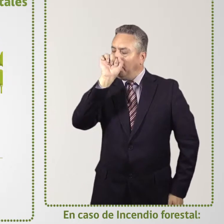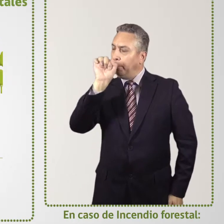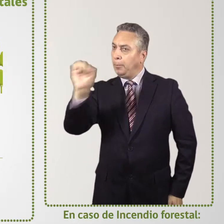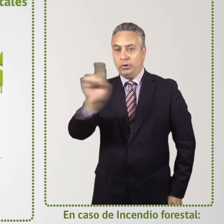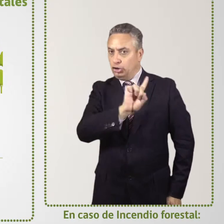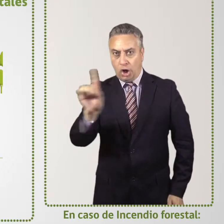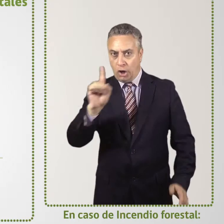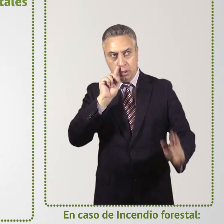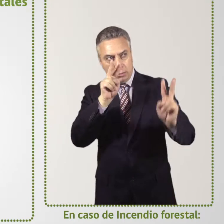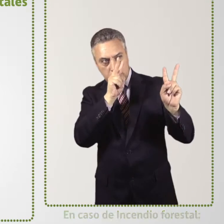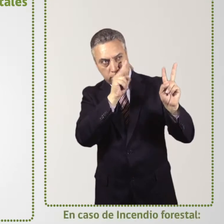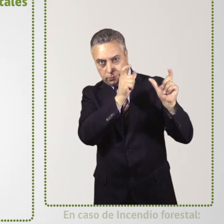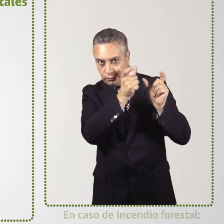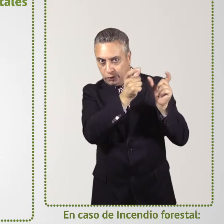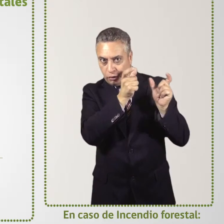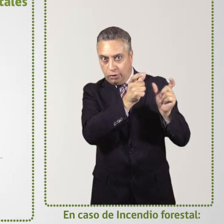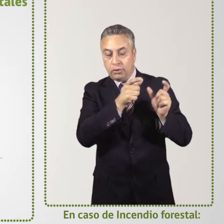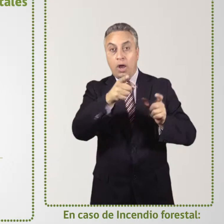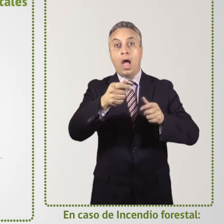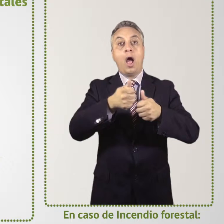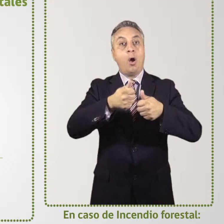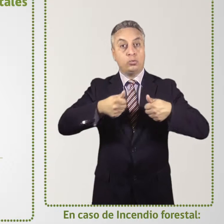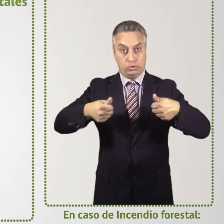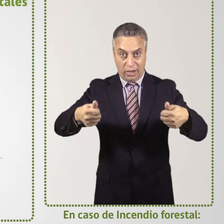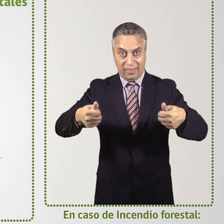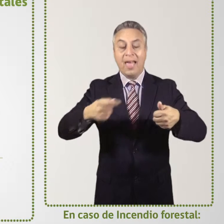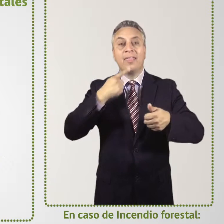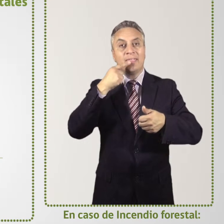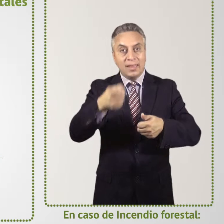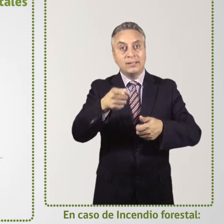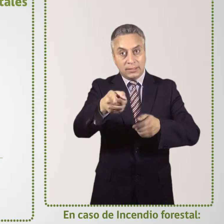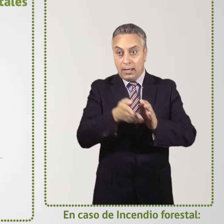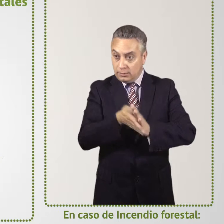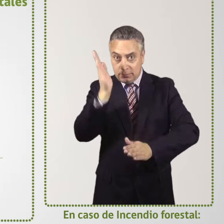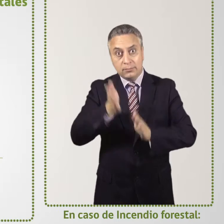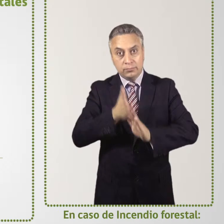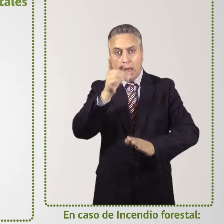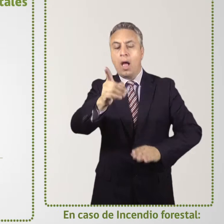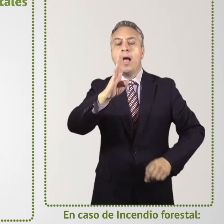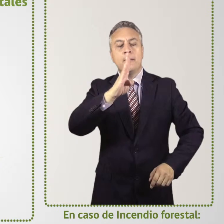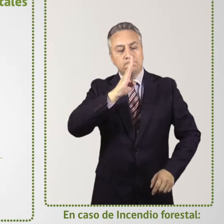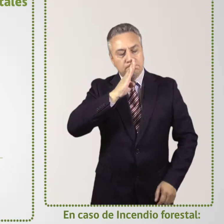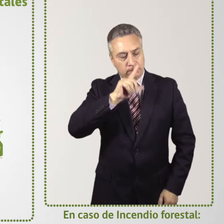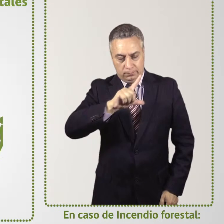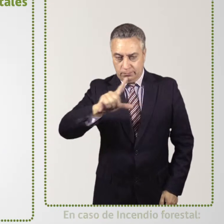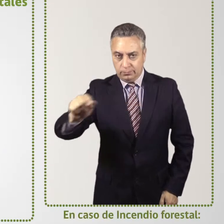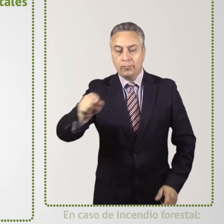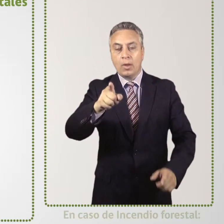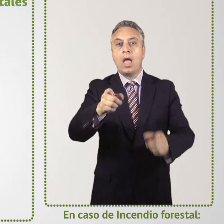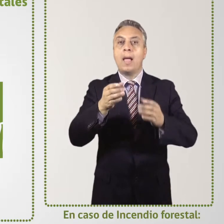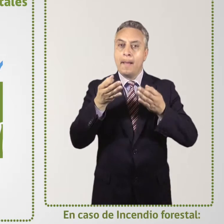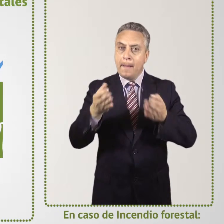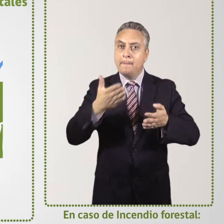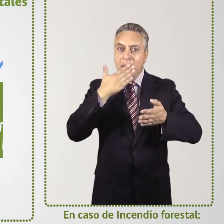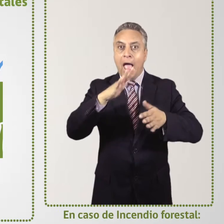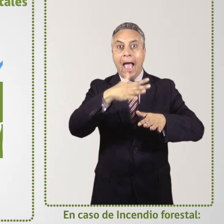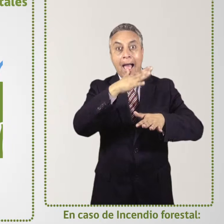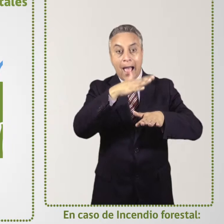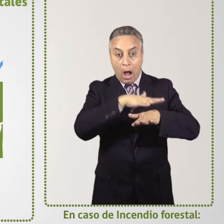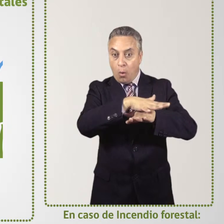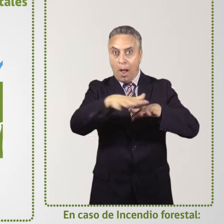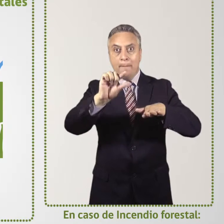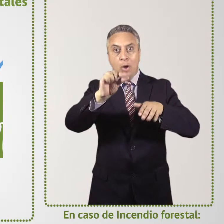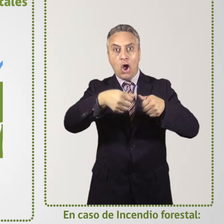comportamiento del fuego. Si la autoridad determina la evacuación, acata las indicaciones. Procura